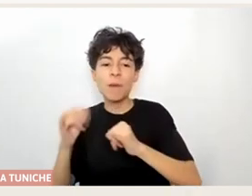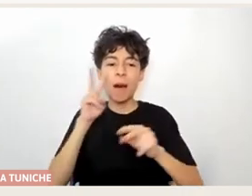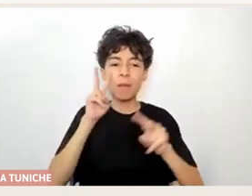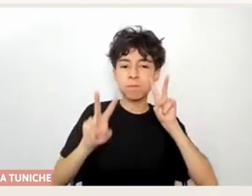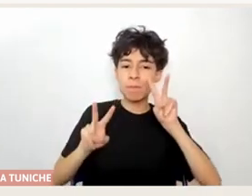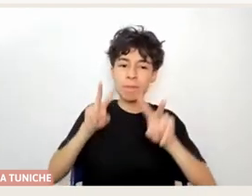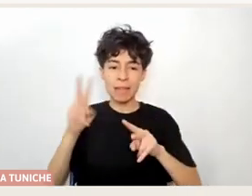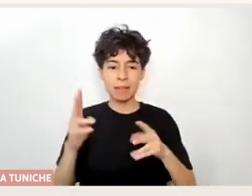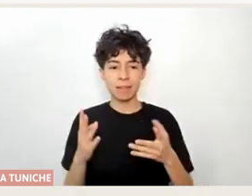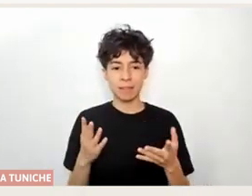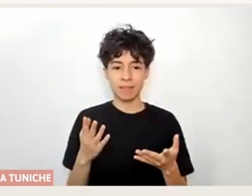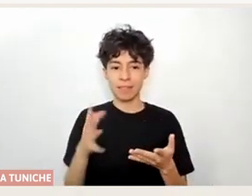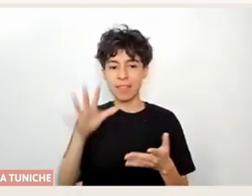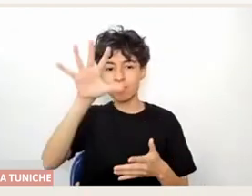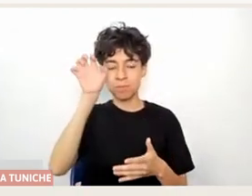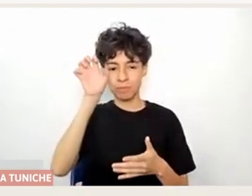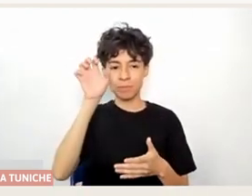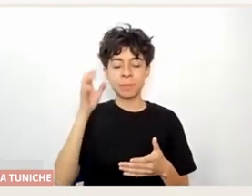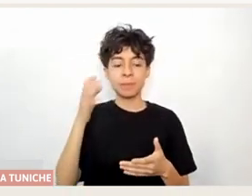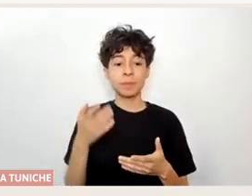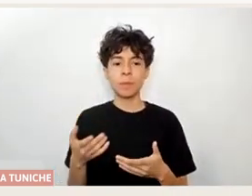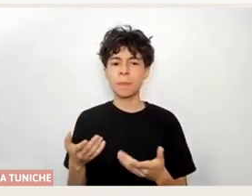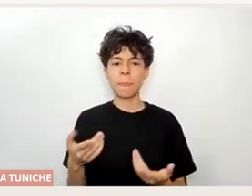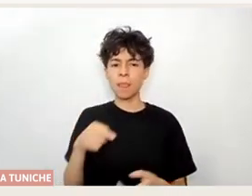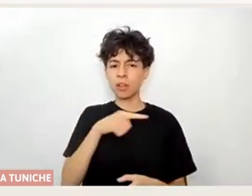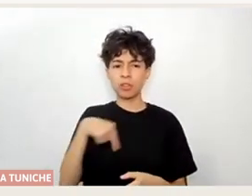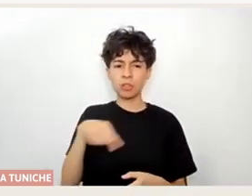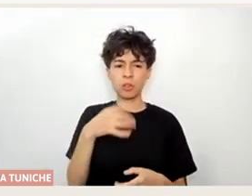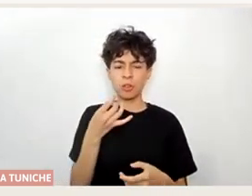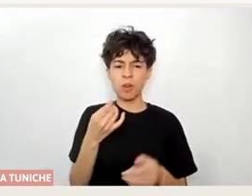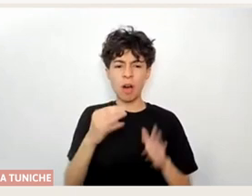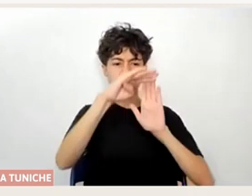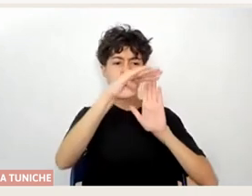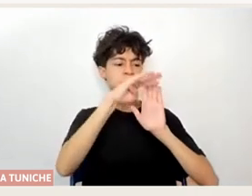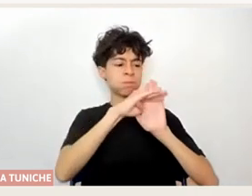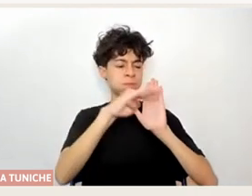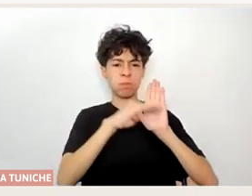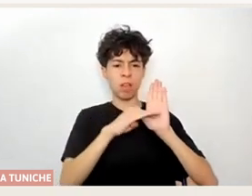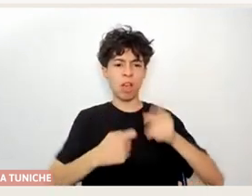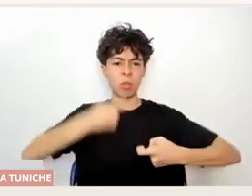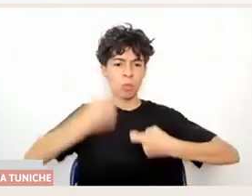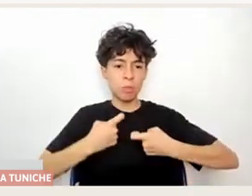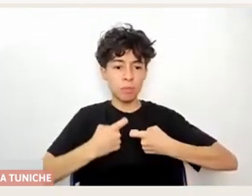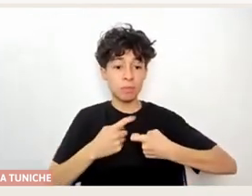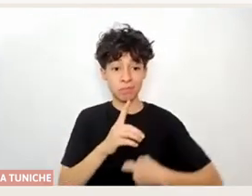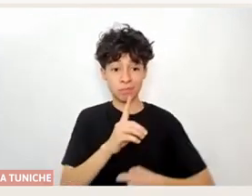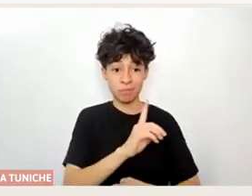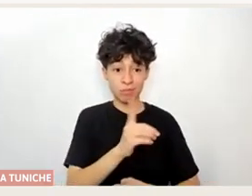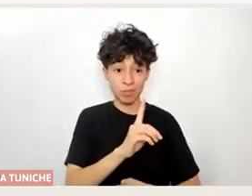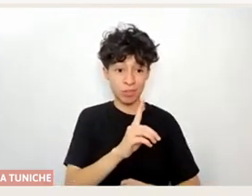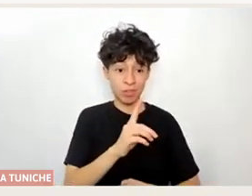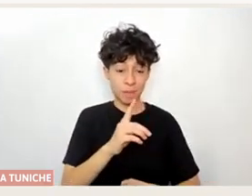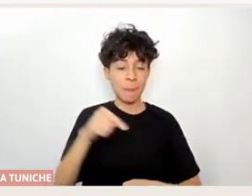tenemos una receta como dura, ¿no? Sino ahí están los ejercicios, son diez